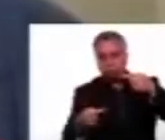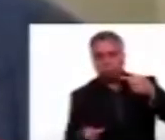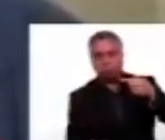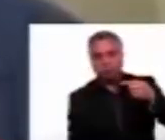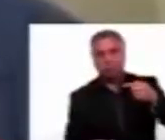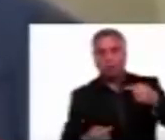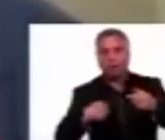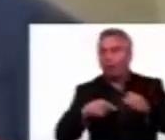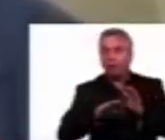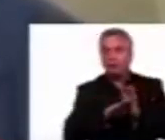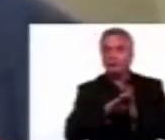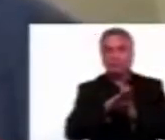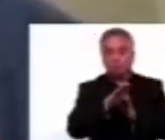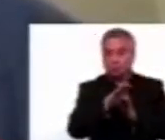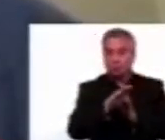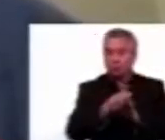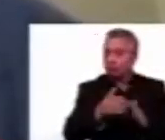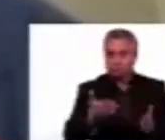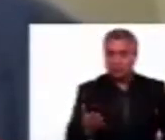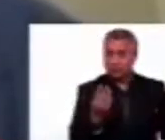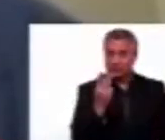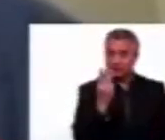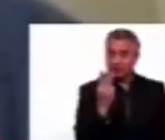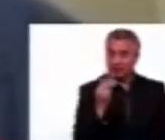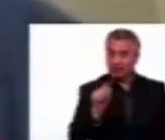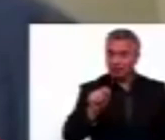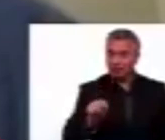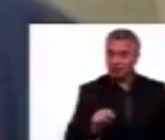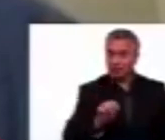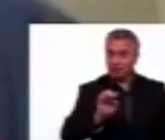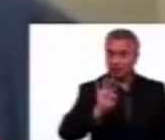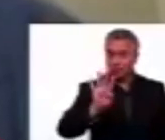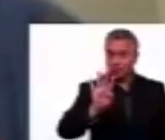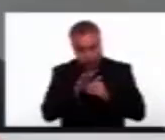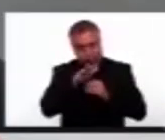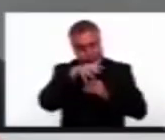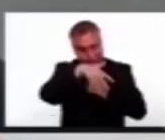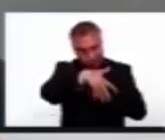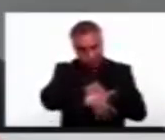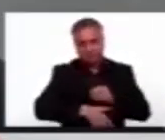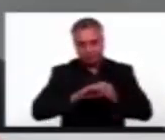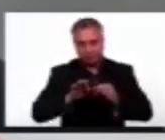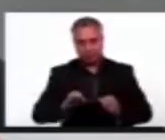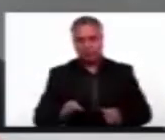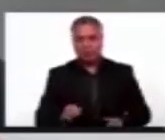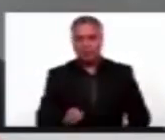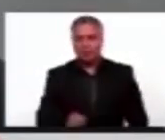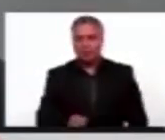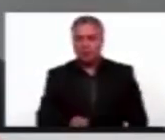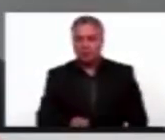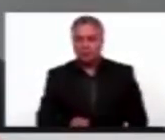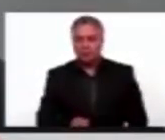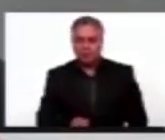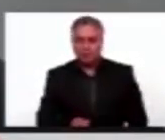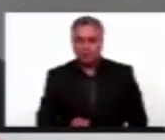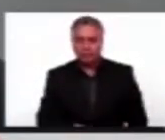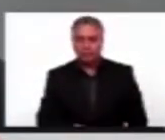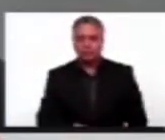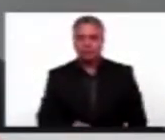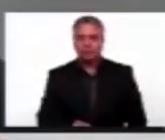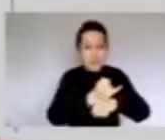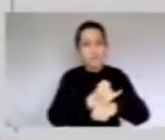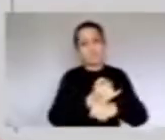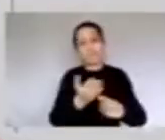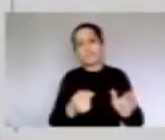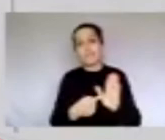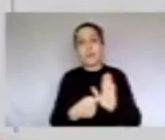institucional para ofrecer respuestas regionales más rápidas, eficaces y eficientes, en línea con los grandes